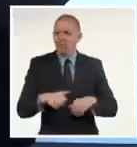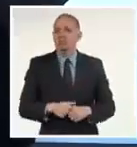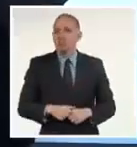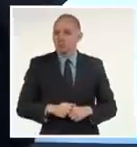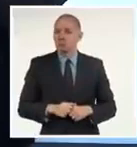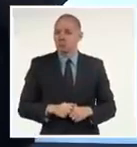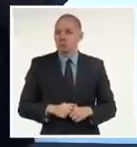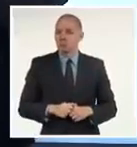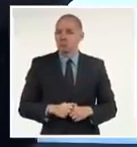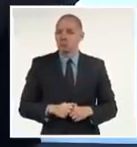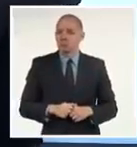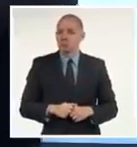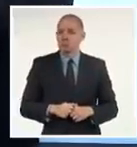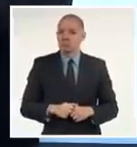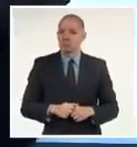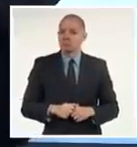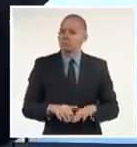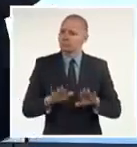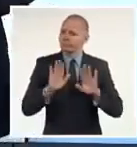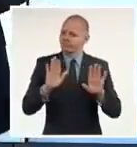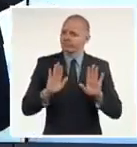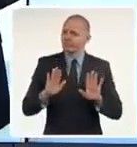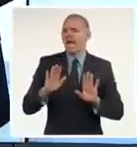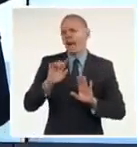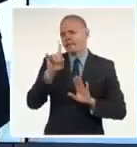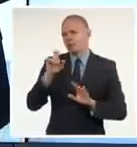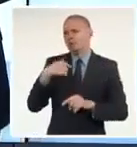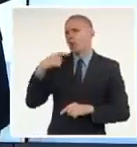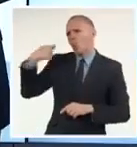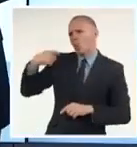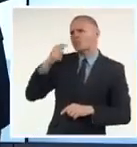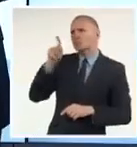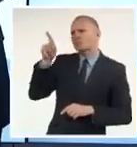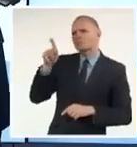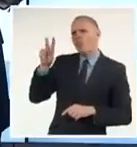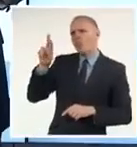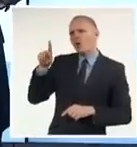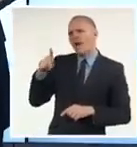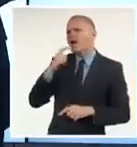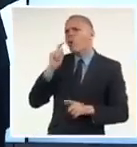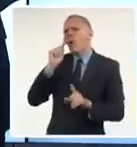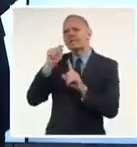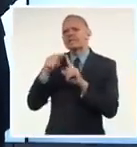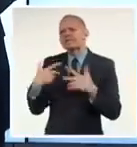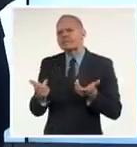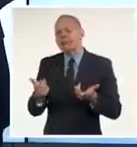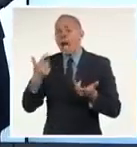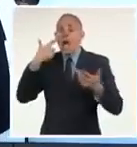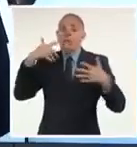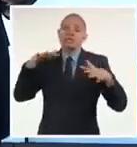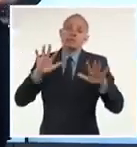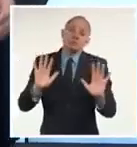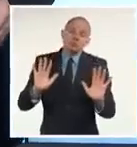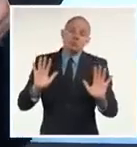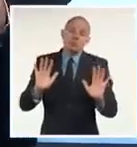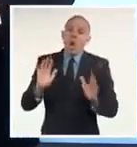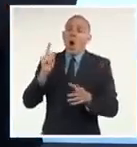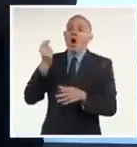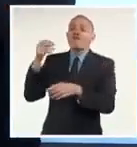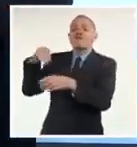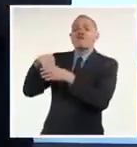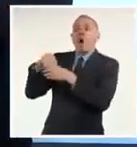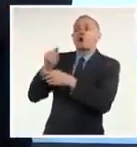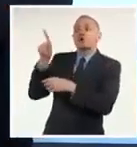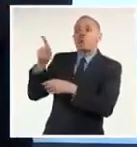la Constitución. El juicio de Londres tendrá como objetivo decidir si el fondo buitre es o no